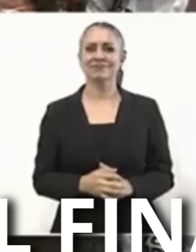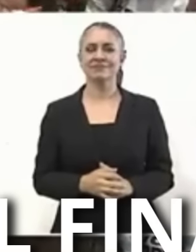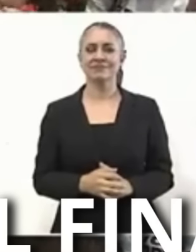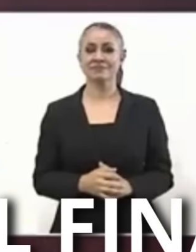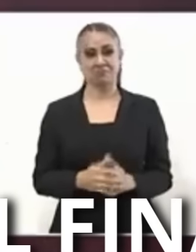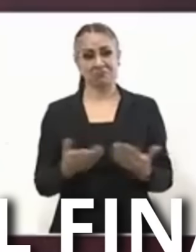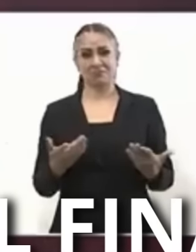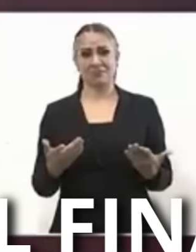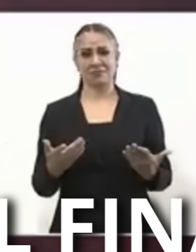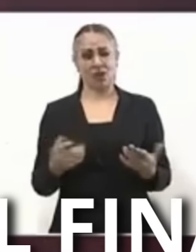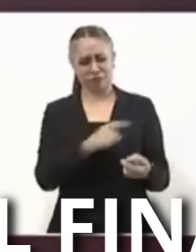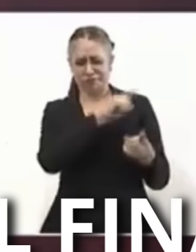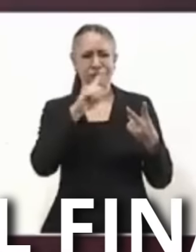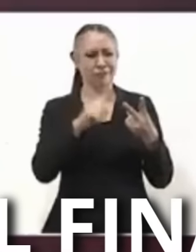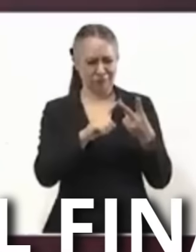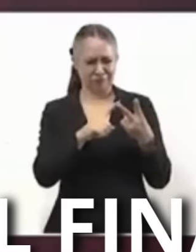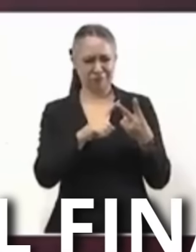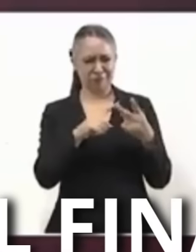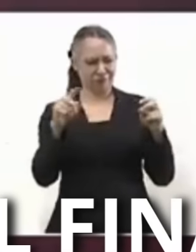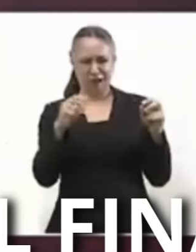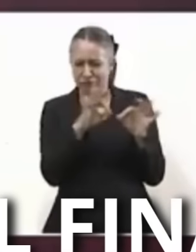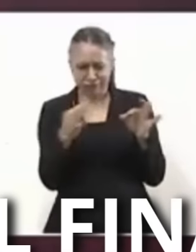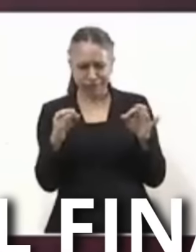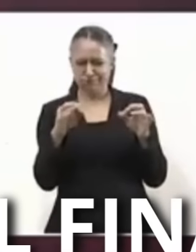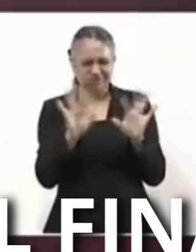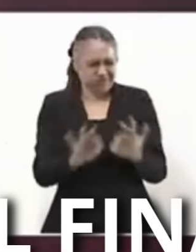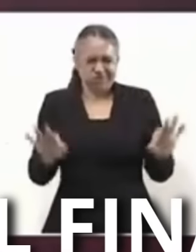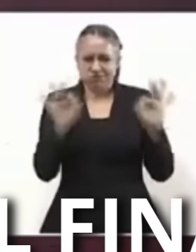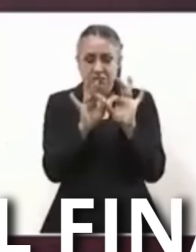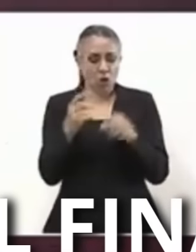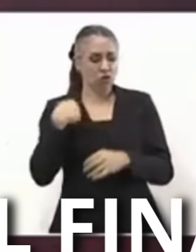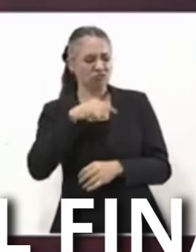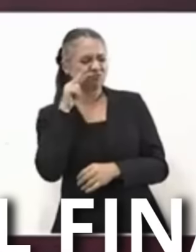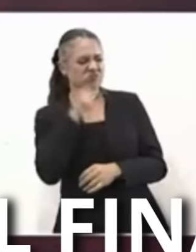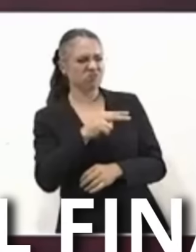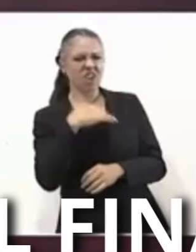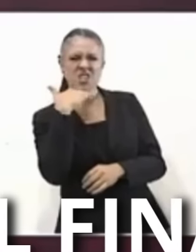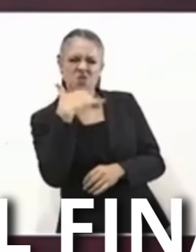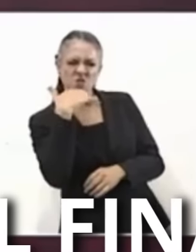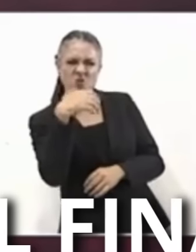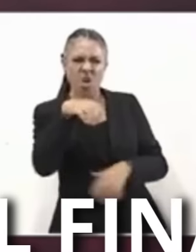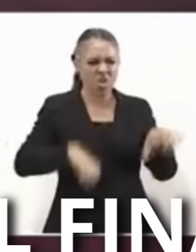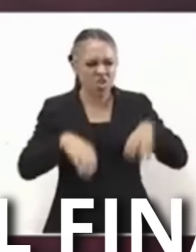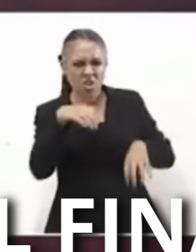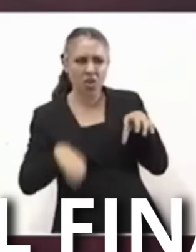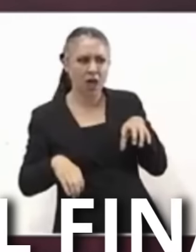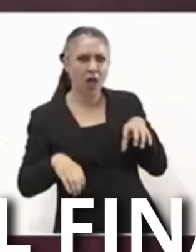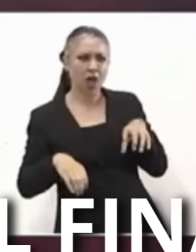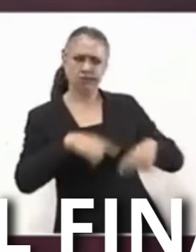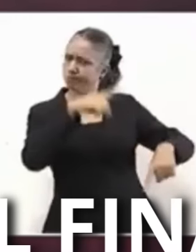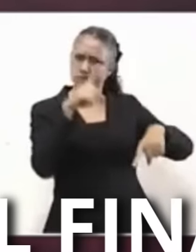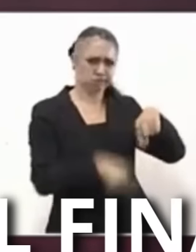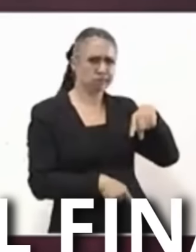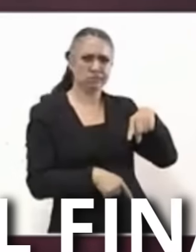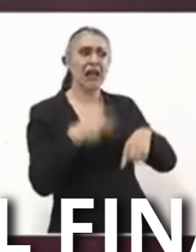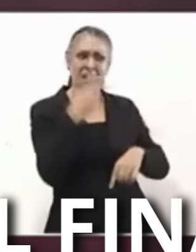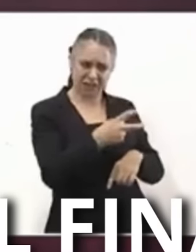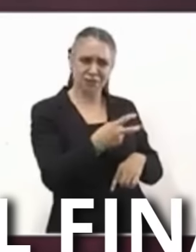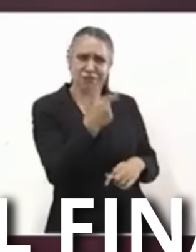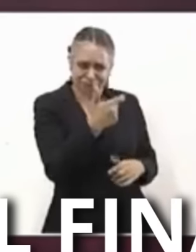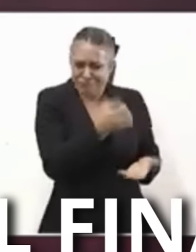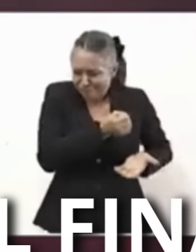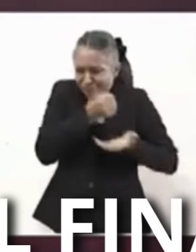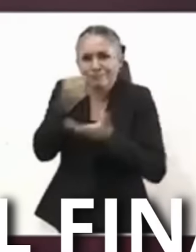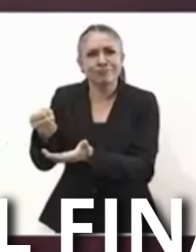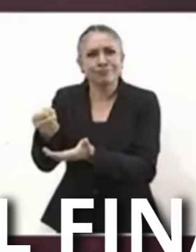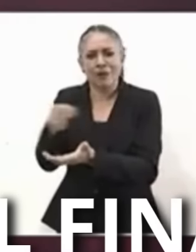Otra máxima Que dice Que sólo erradicando La corrupción Puede haber recursos Para disponerlos al pueblo Ese principio